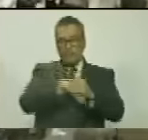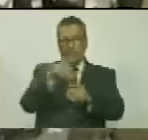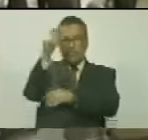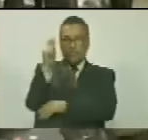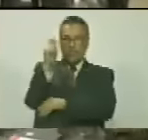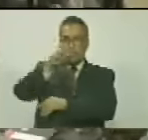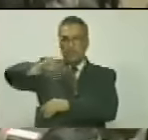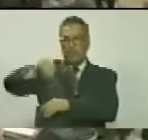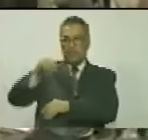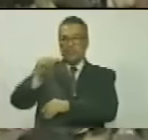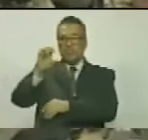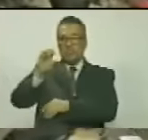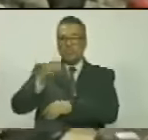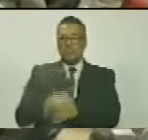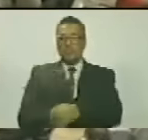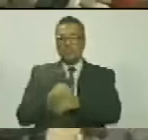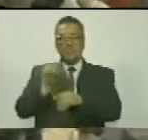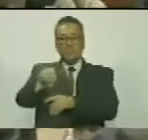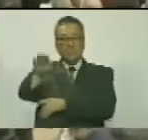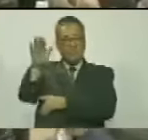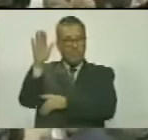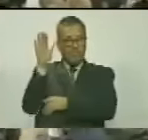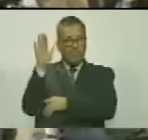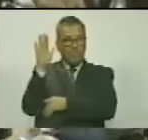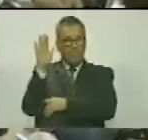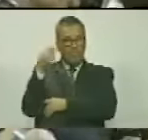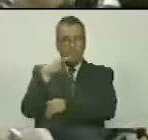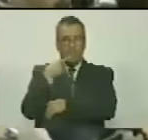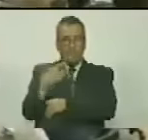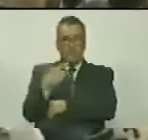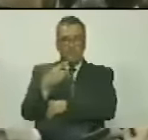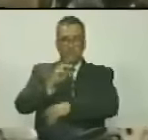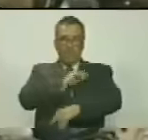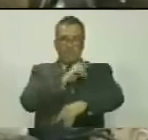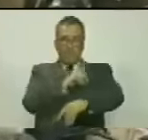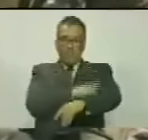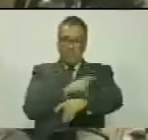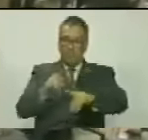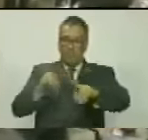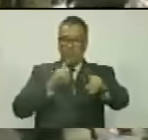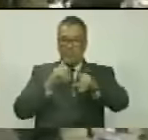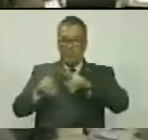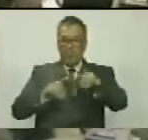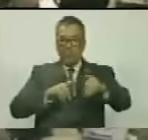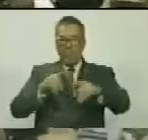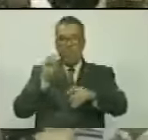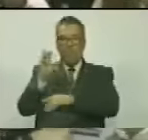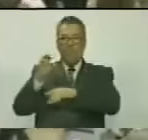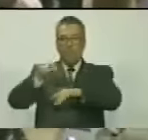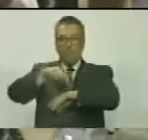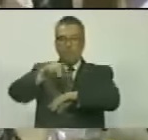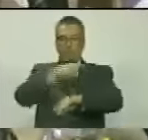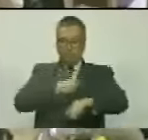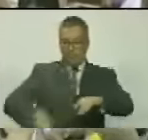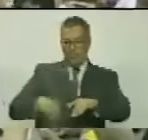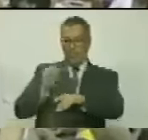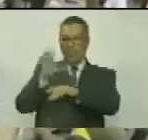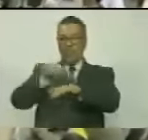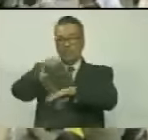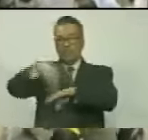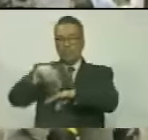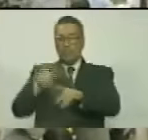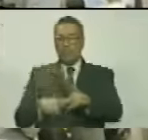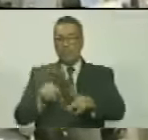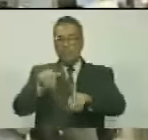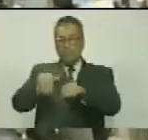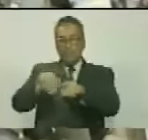diputado Jorge Rodríguez Gómez tomó juramento ante voceros y voceras del Poder Popular como presidente de la Asamblea Nacional. Seguidamente, el